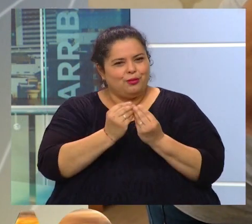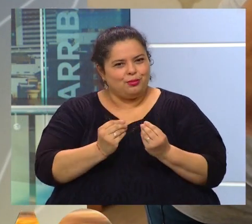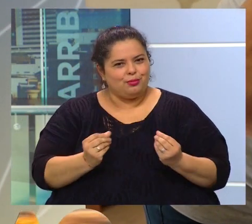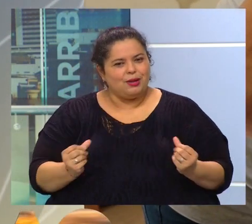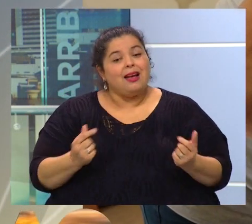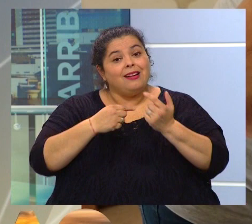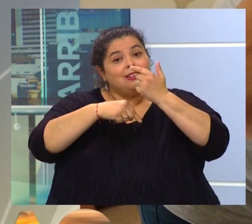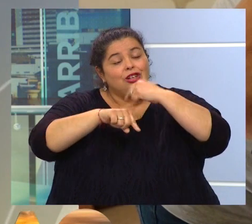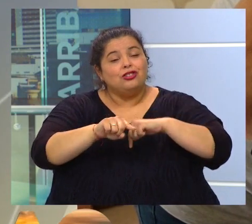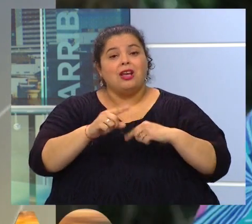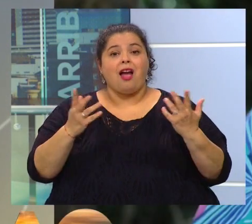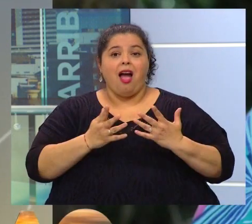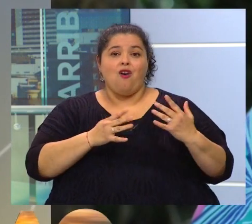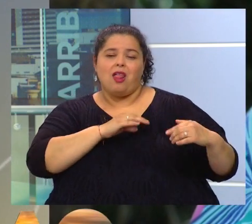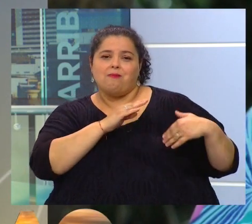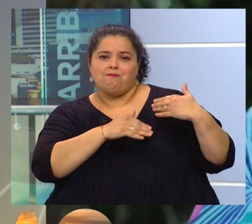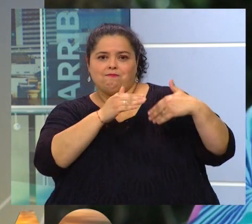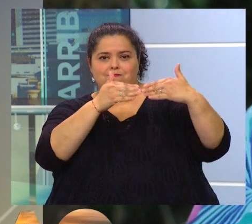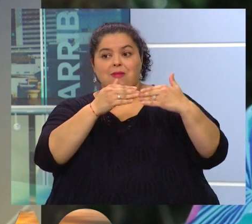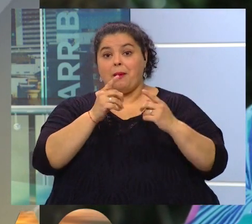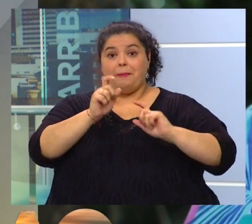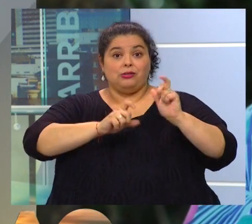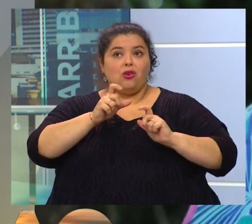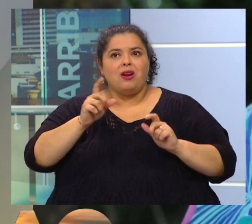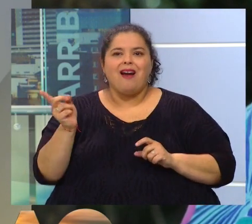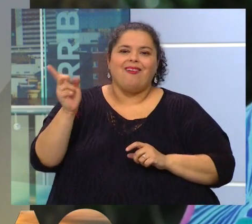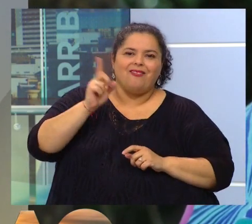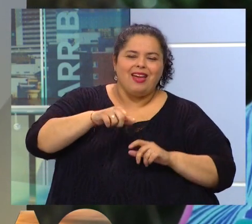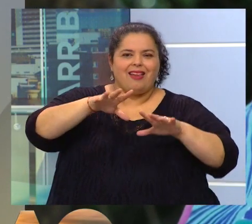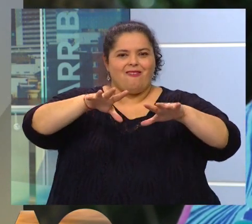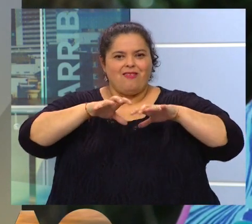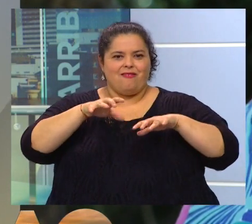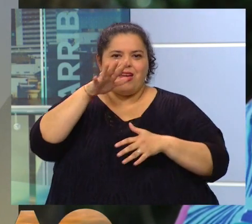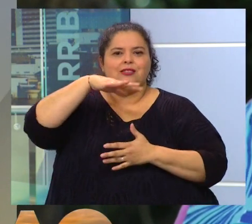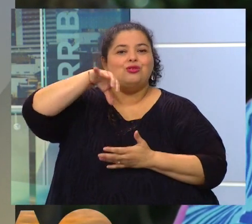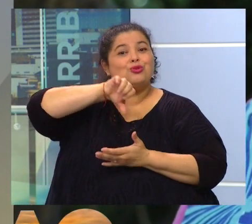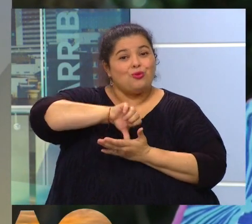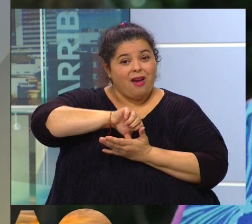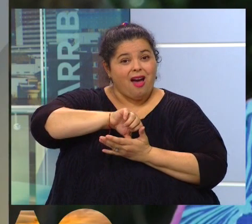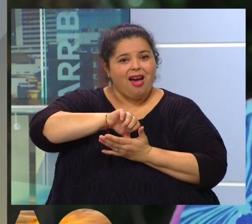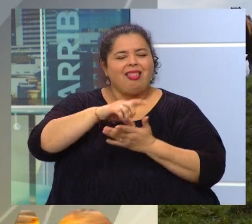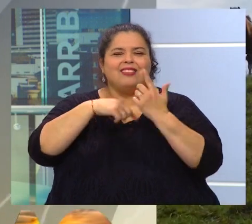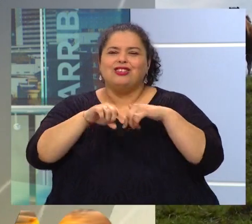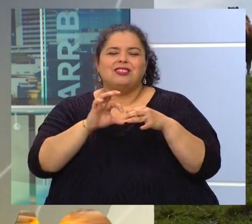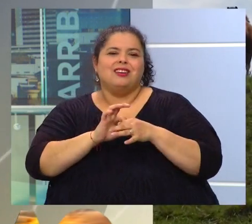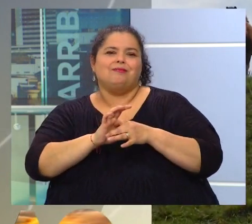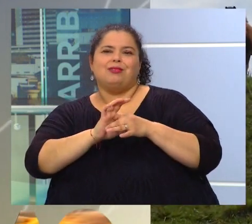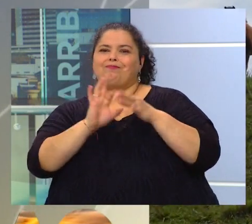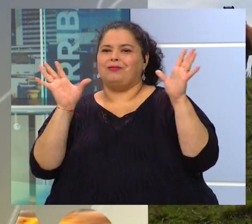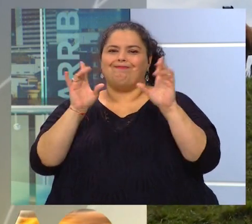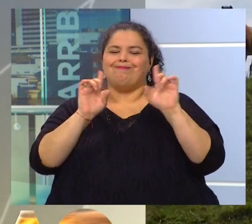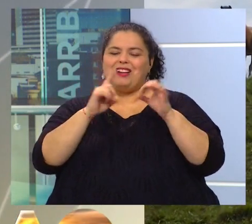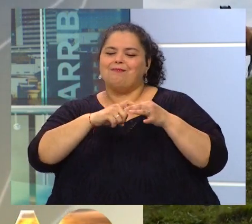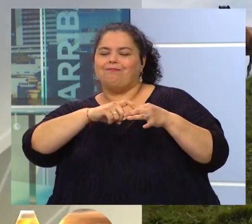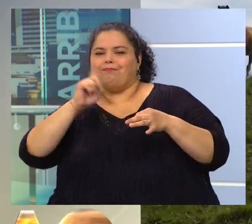generaciones que vienen a la ciudad se desvinculan rápidamente de ese saber o se desvinculan rápidamente de esa